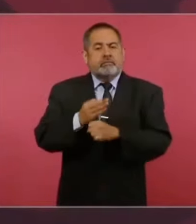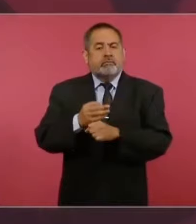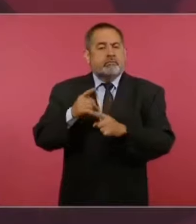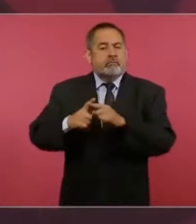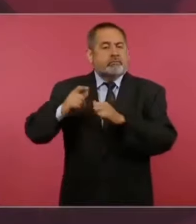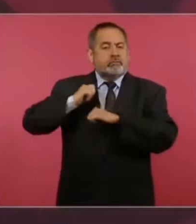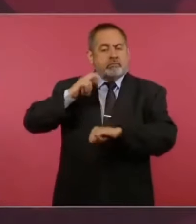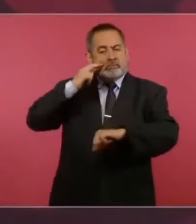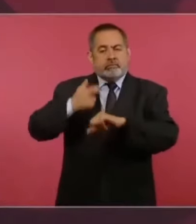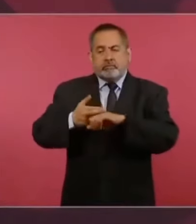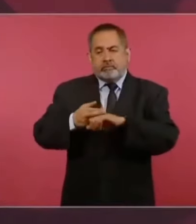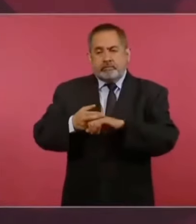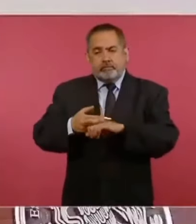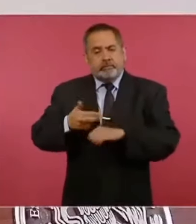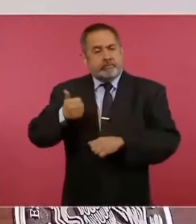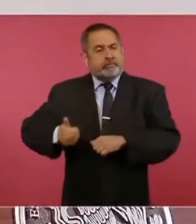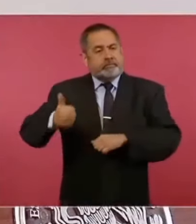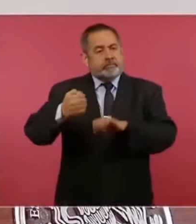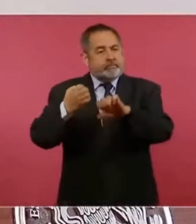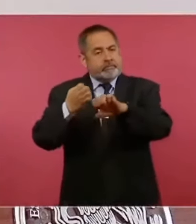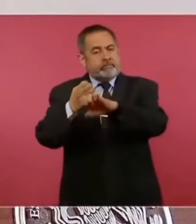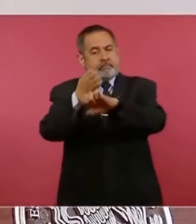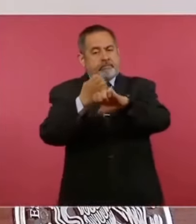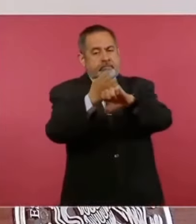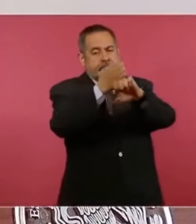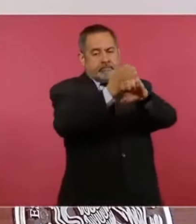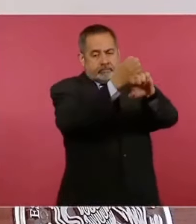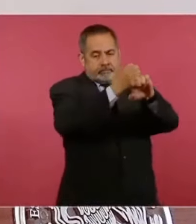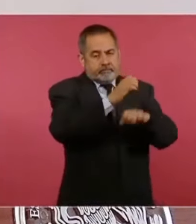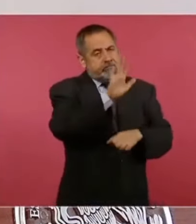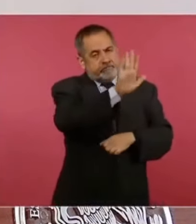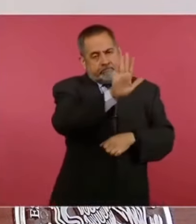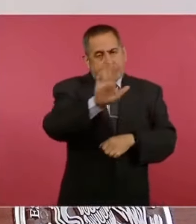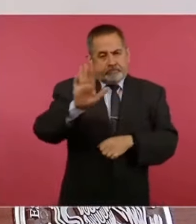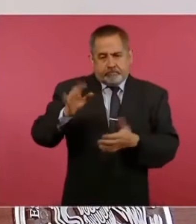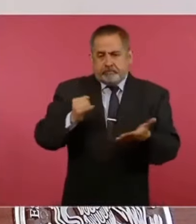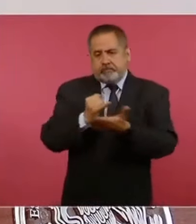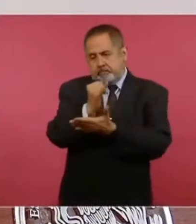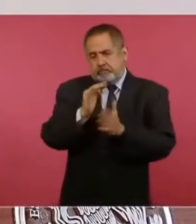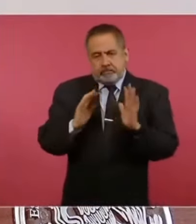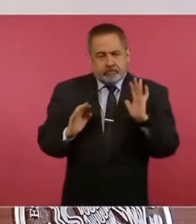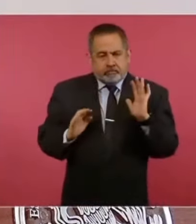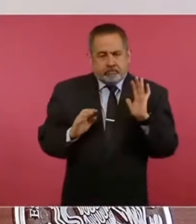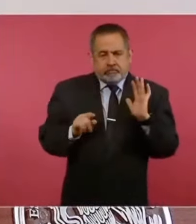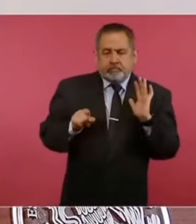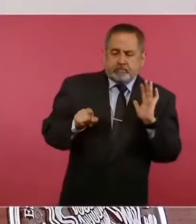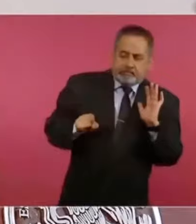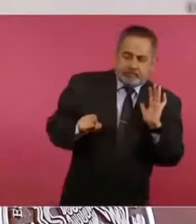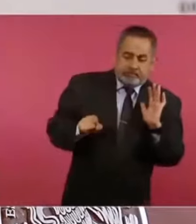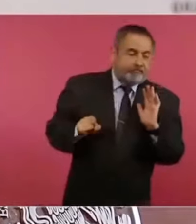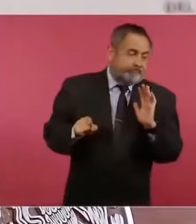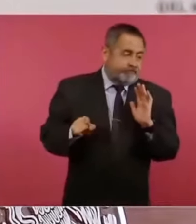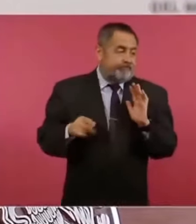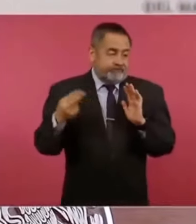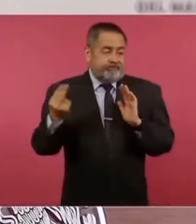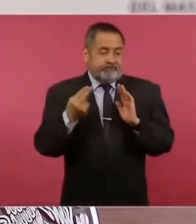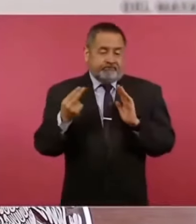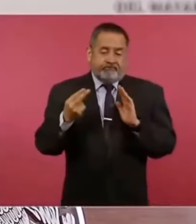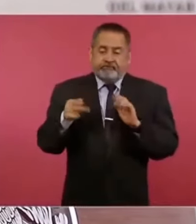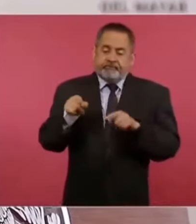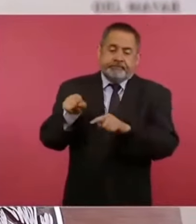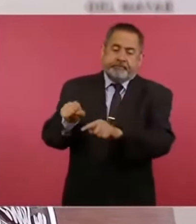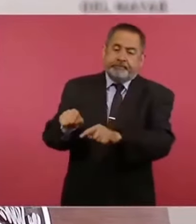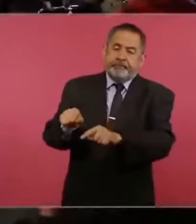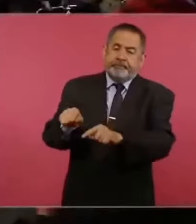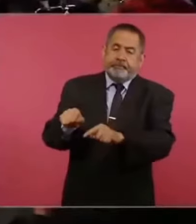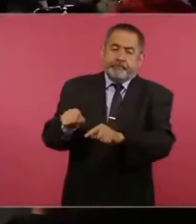los gobiernos estatales la decisión en donde sí pueden ser las